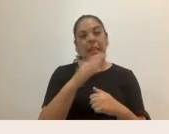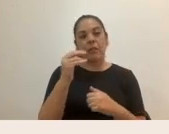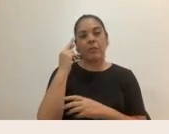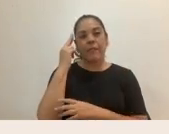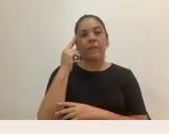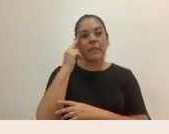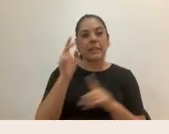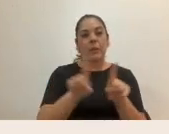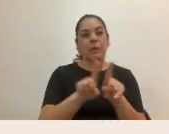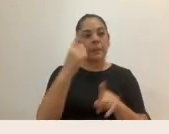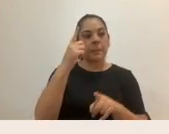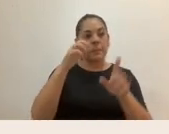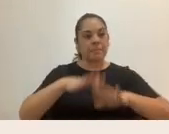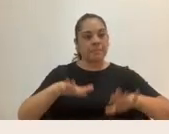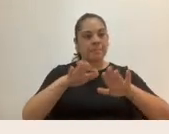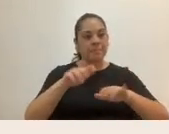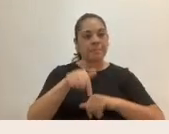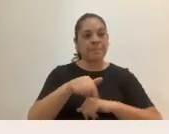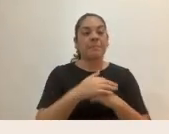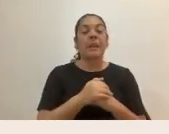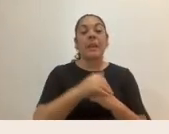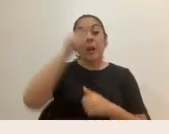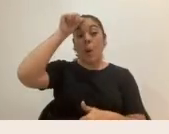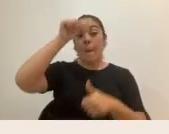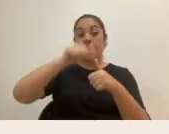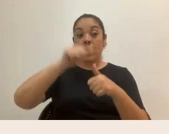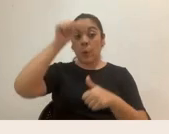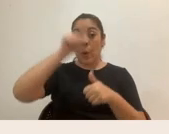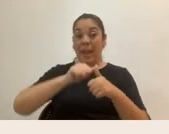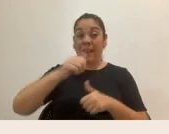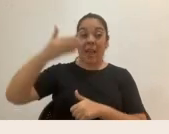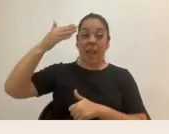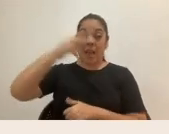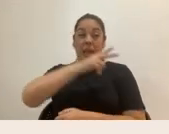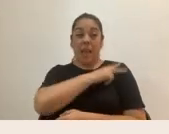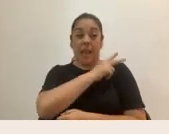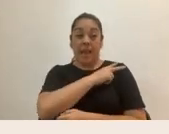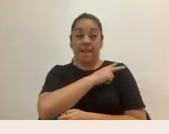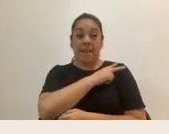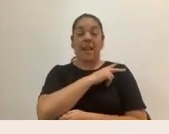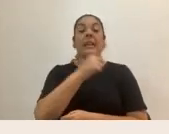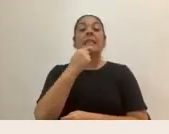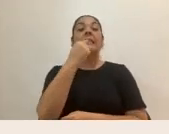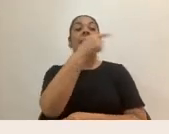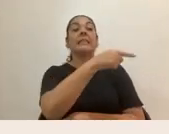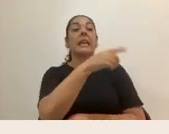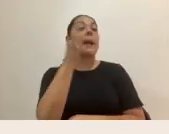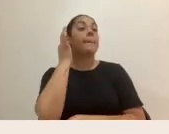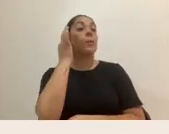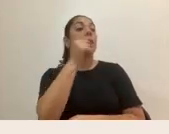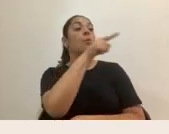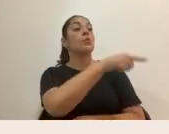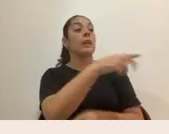también para este espacio. Patricia dice, recuerdo un ex jefe hombre que asignaba la labor de archivo a las mujeres del departamento de